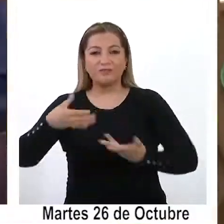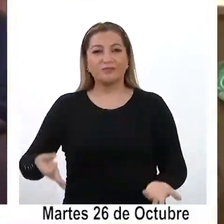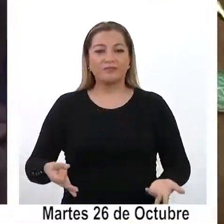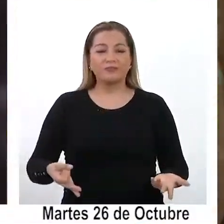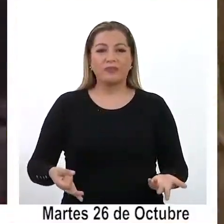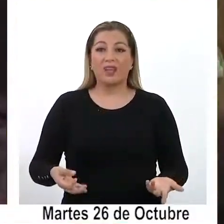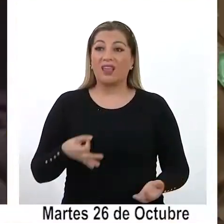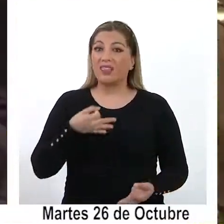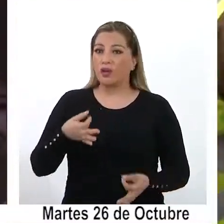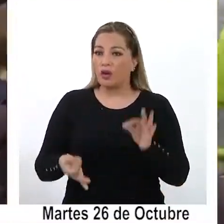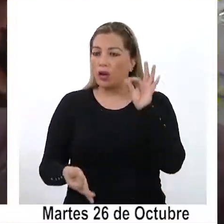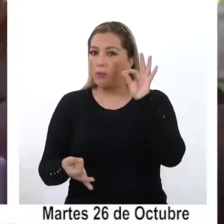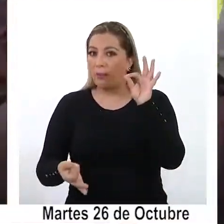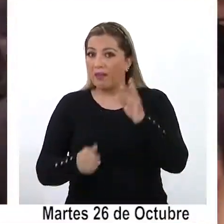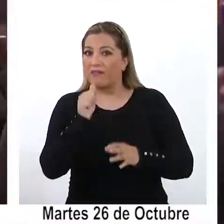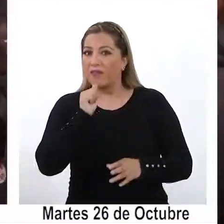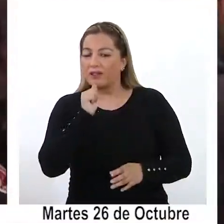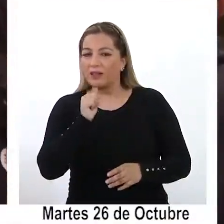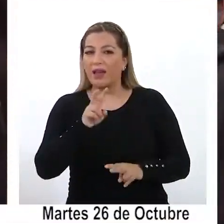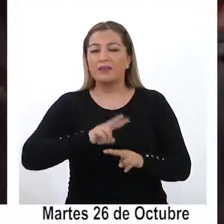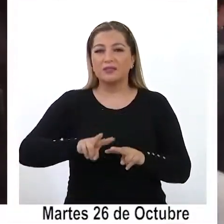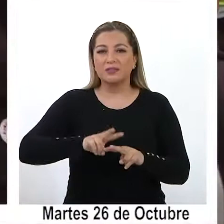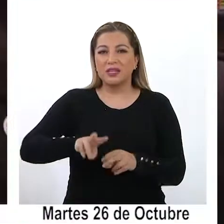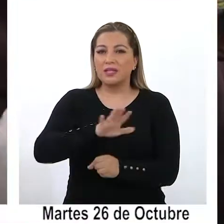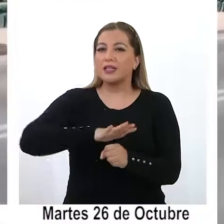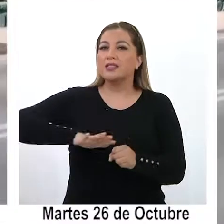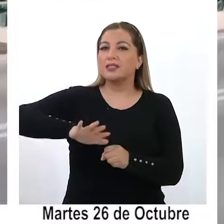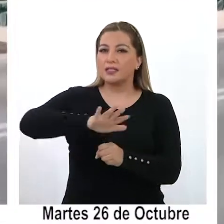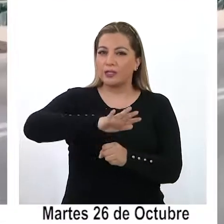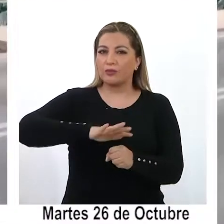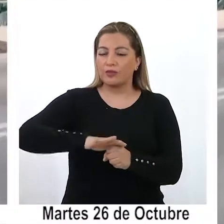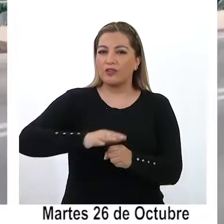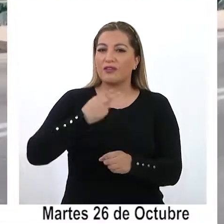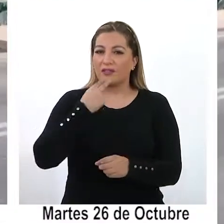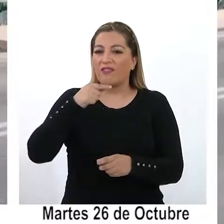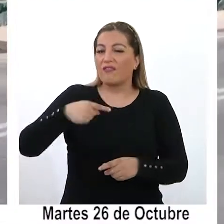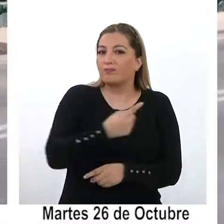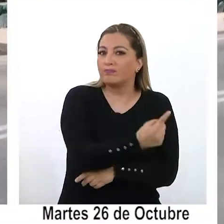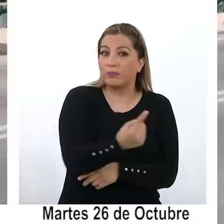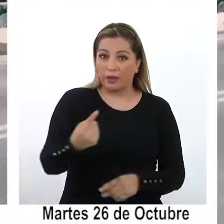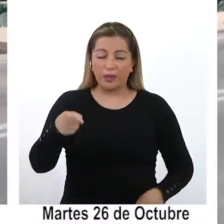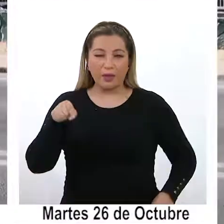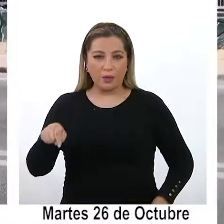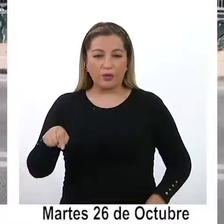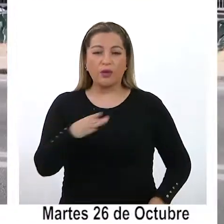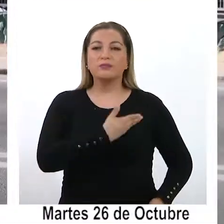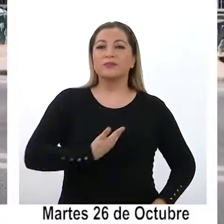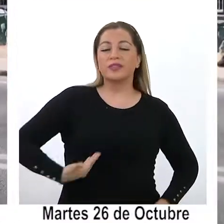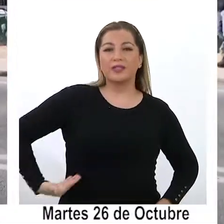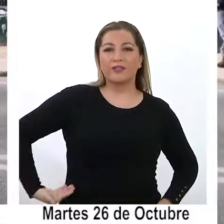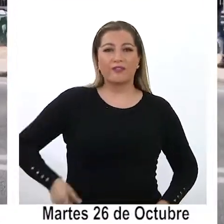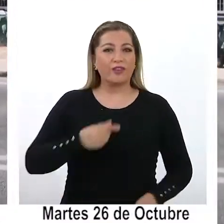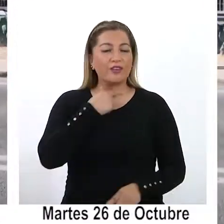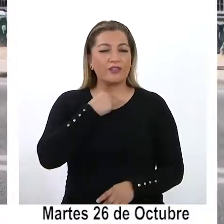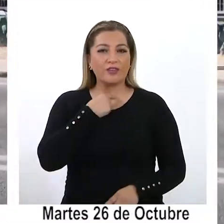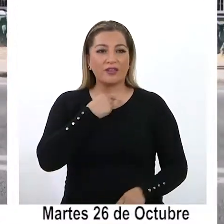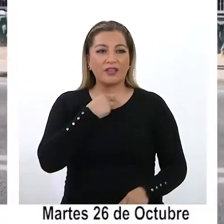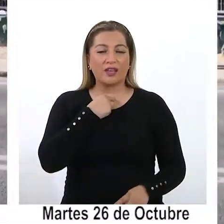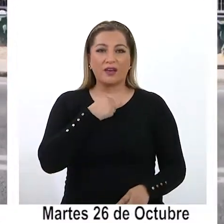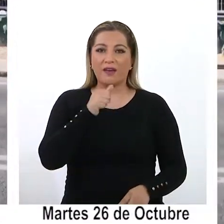no considerara la realidad que viven los habitantes locales, y afirmó que el gobierno busca